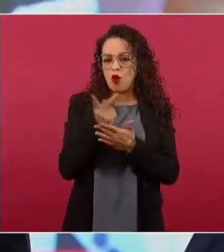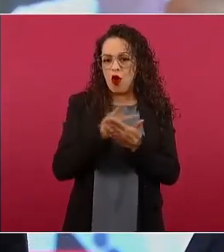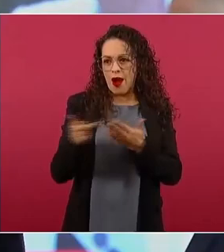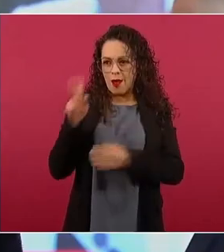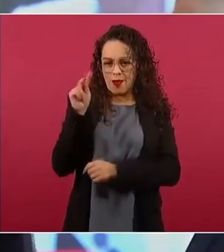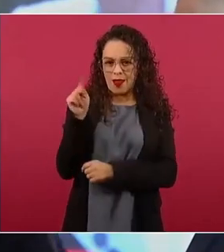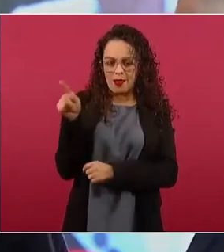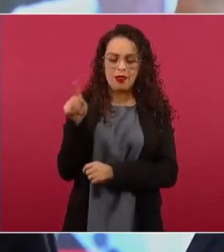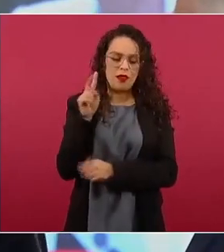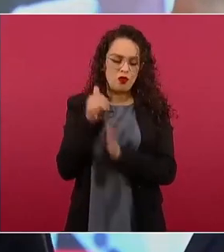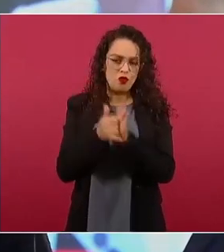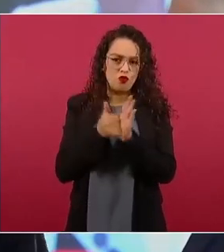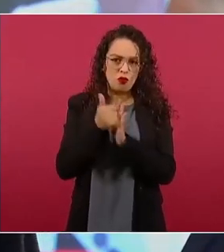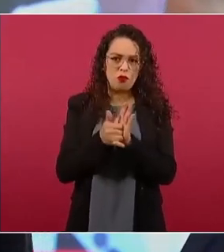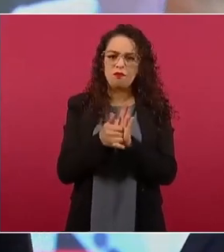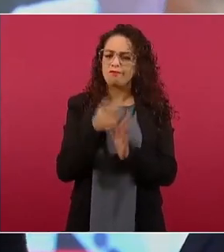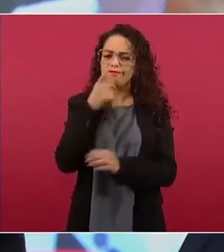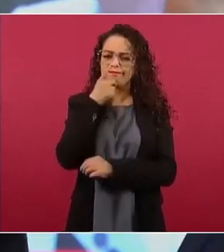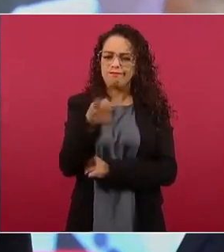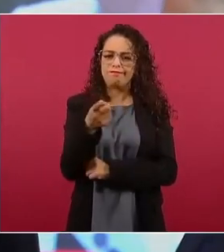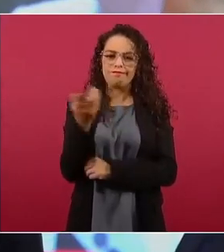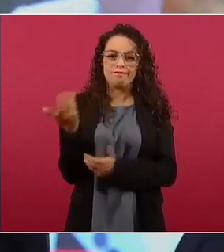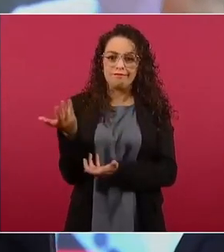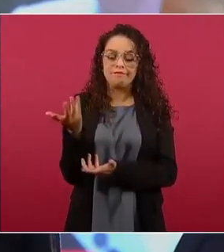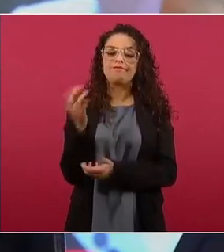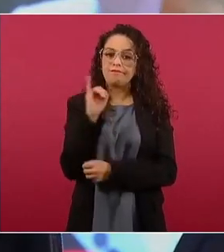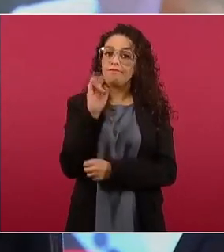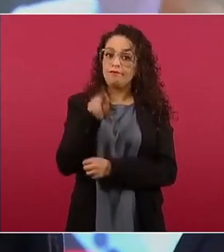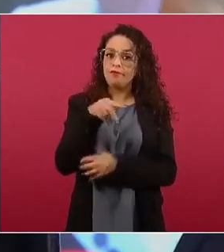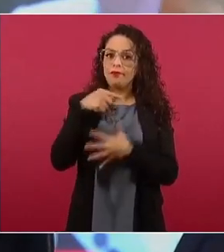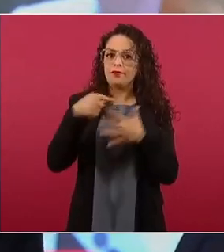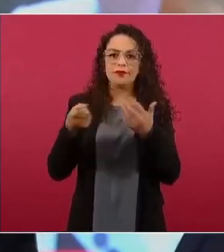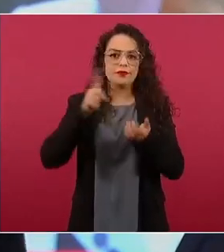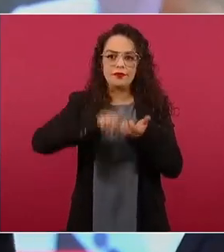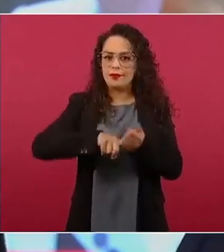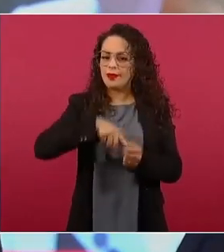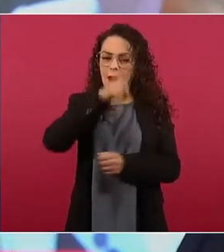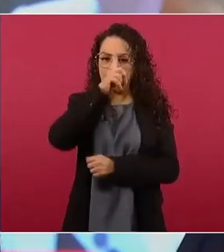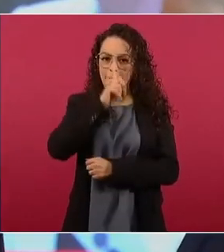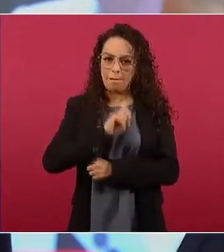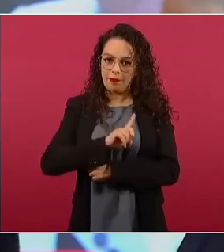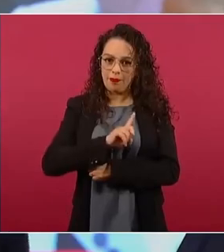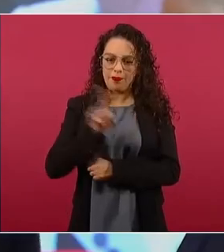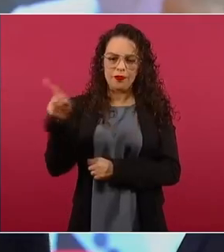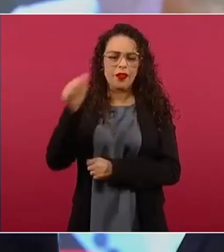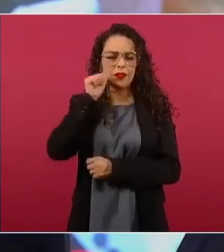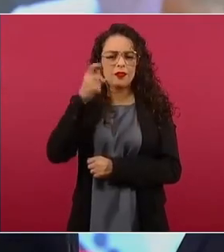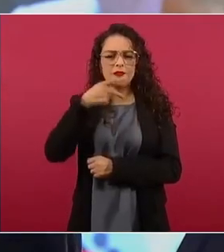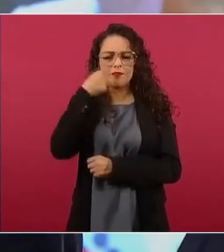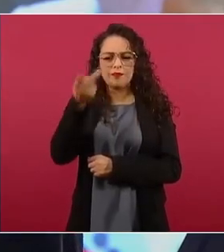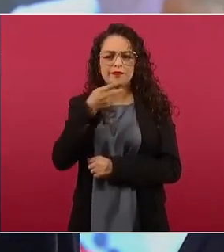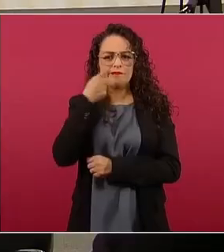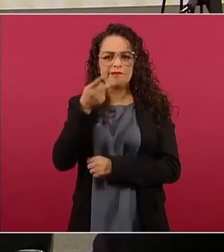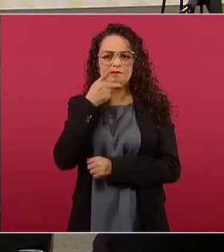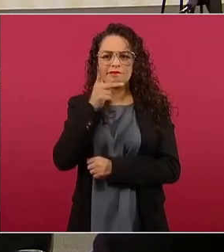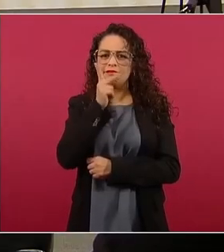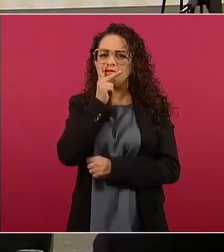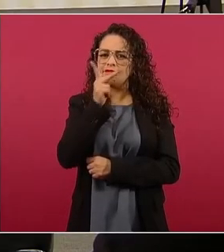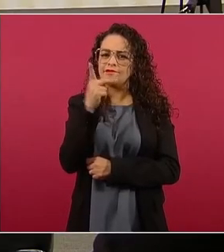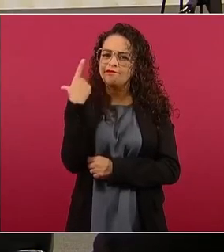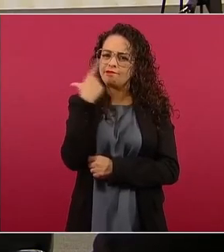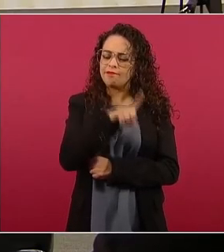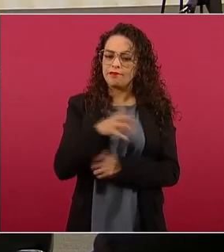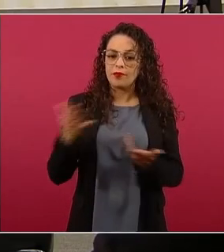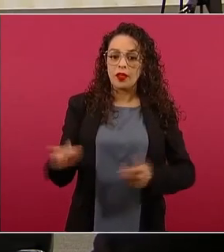mentira. El político con su típico lenguaje florido. Veamos el fragmento difundido en Twitter, Facebook